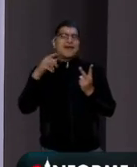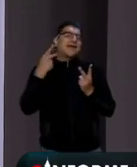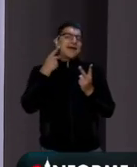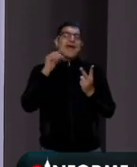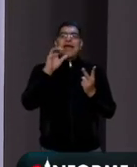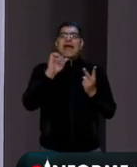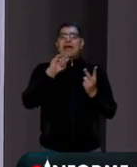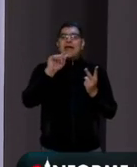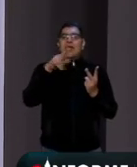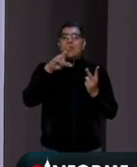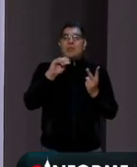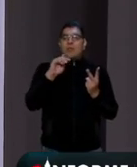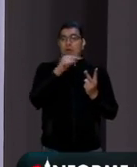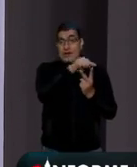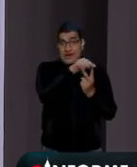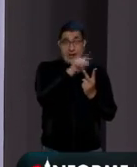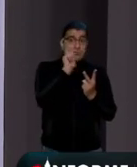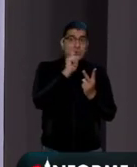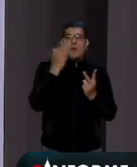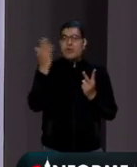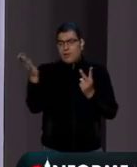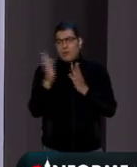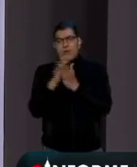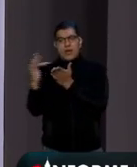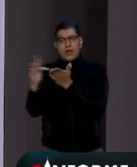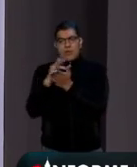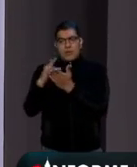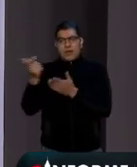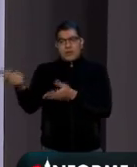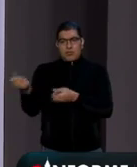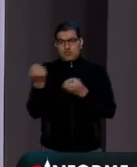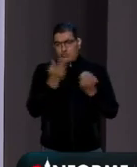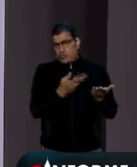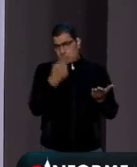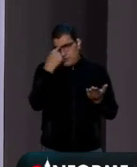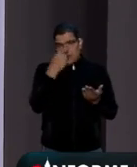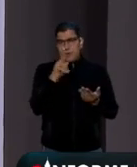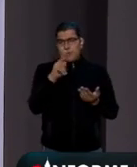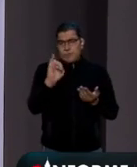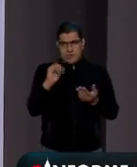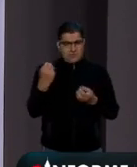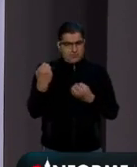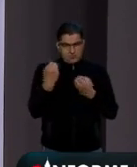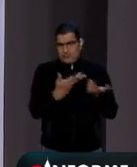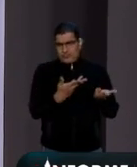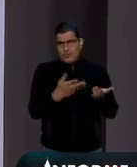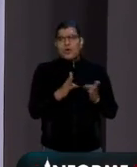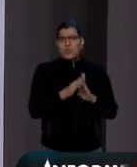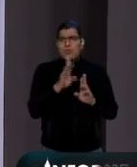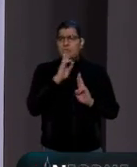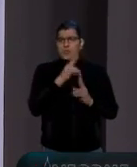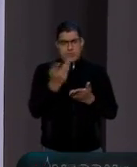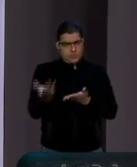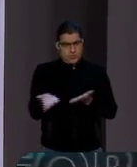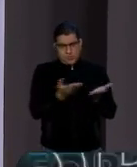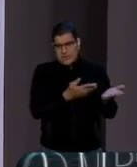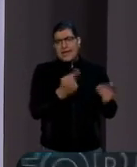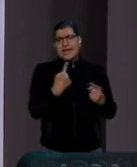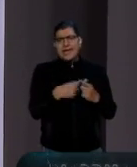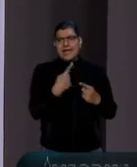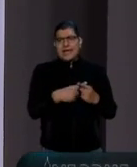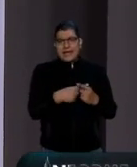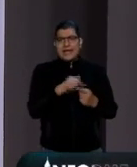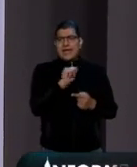Moreno, donde la comunicadora solicita el apoyo económico del PRIista. Tuvo una respuesta hoy por parte